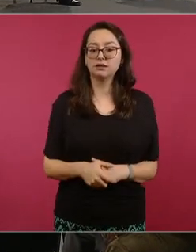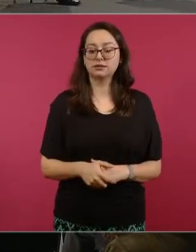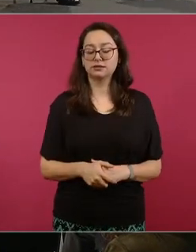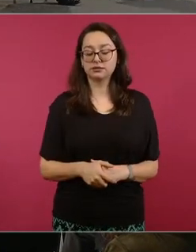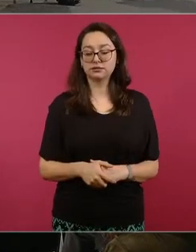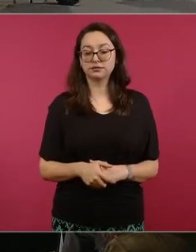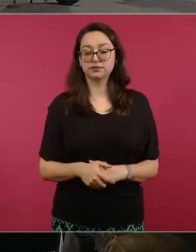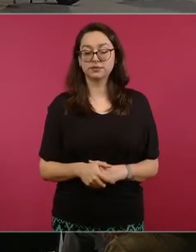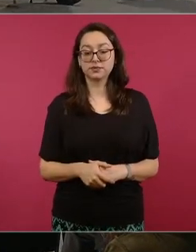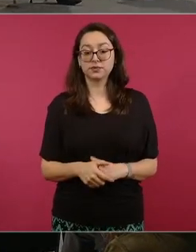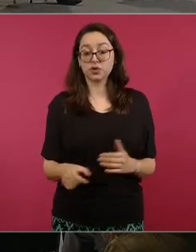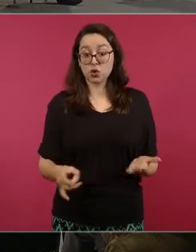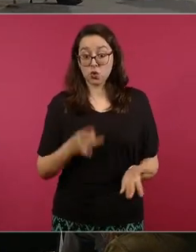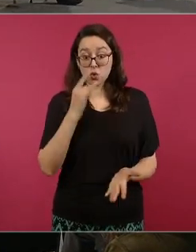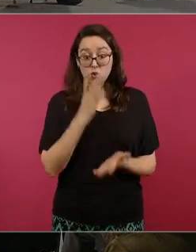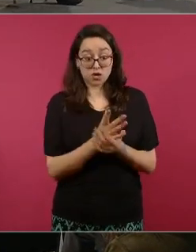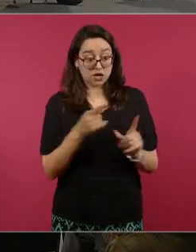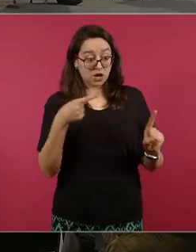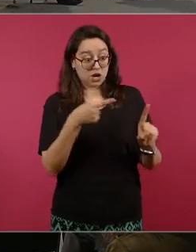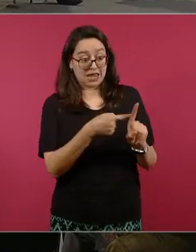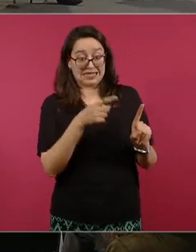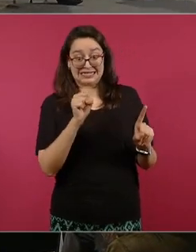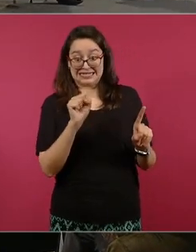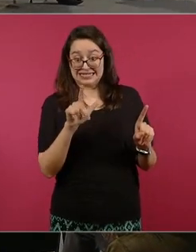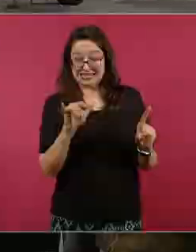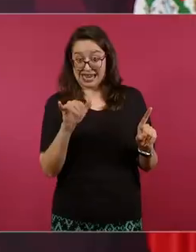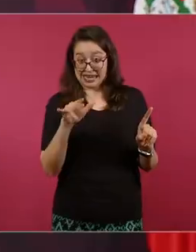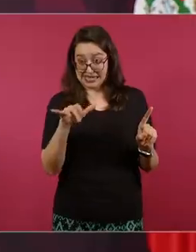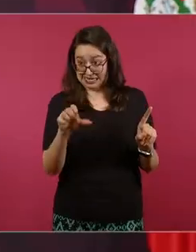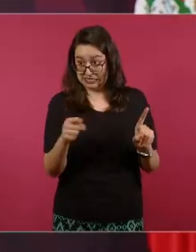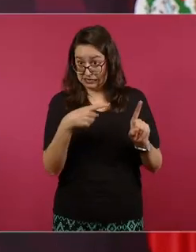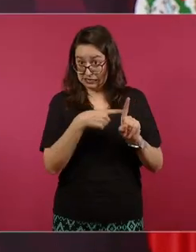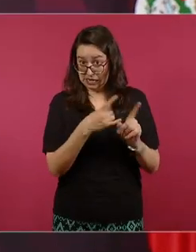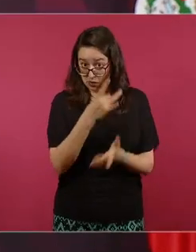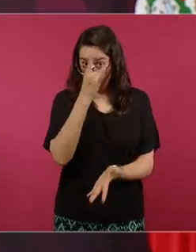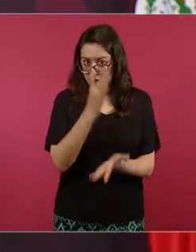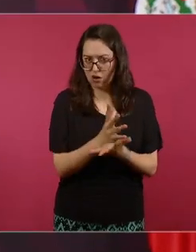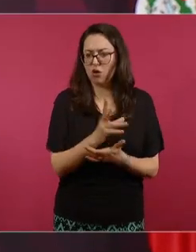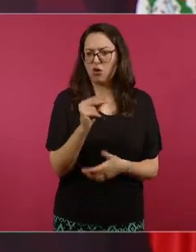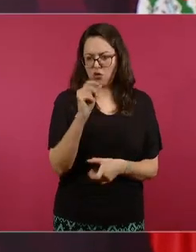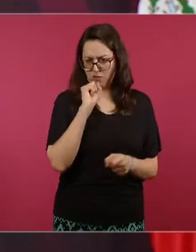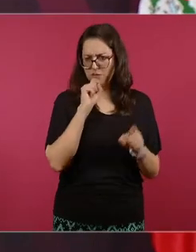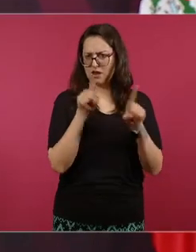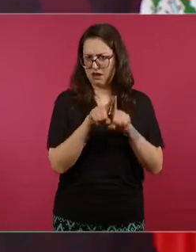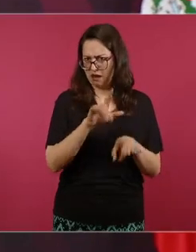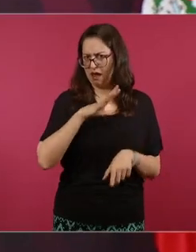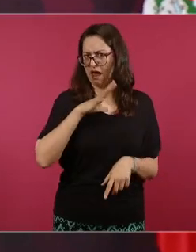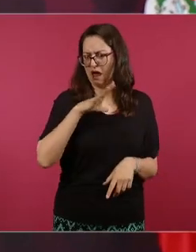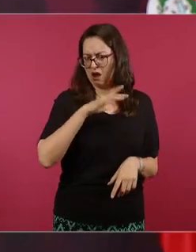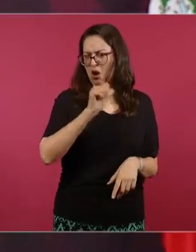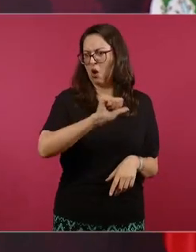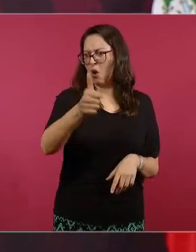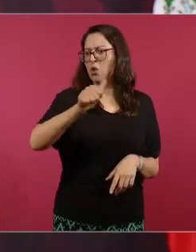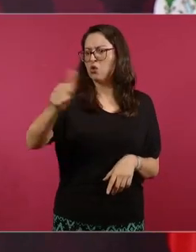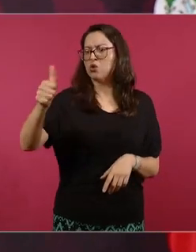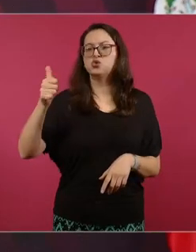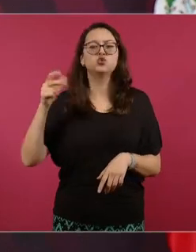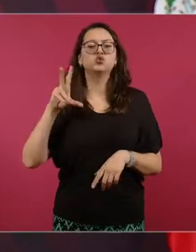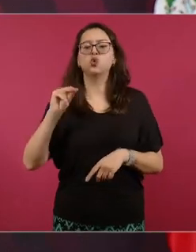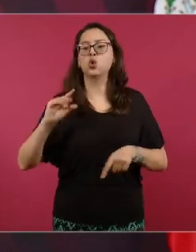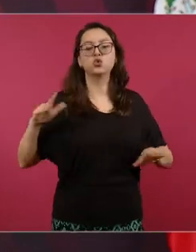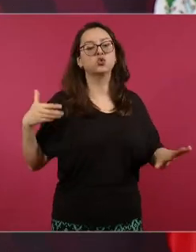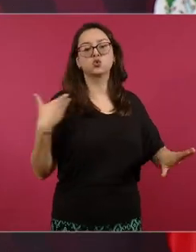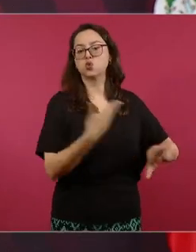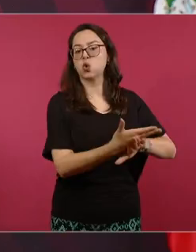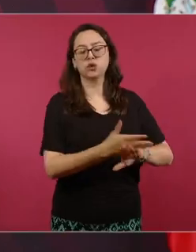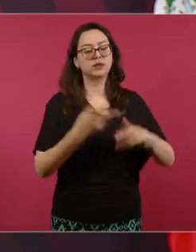lo digo no es un asunto personal yo no tengo enemigos ni quiero tenerlos y no odio